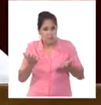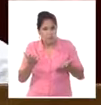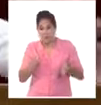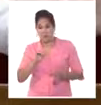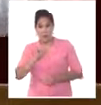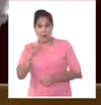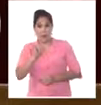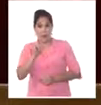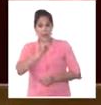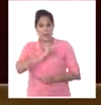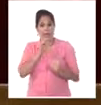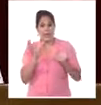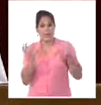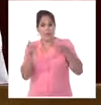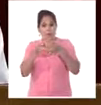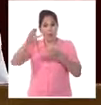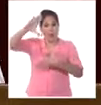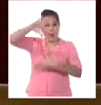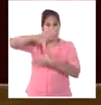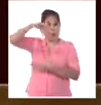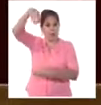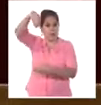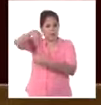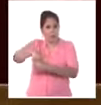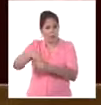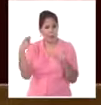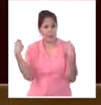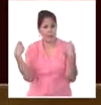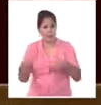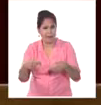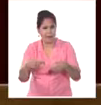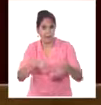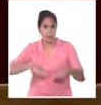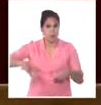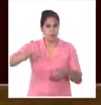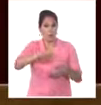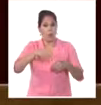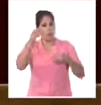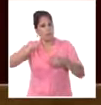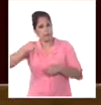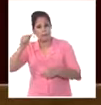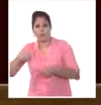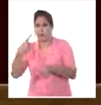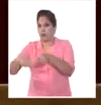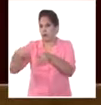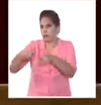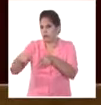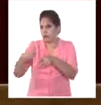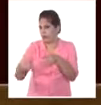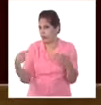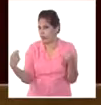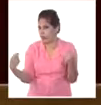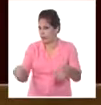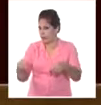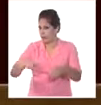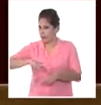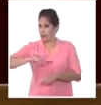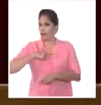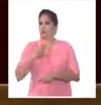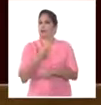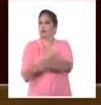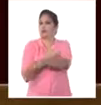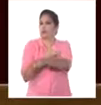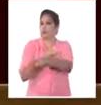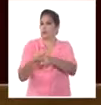trataba de buscar una integración americana y que todo el potencial humano de recursos, de cultura y de